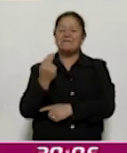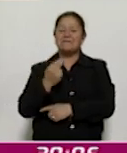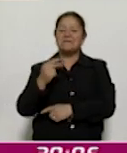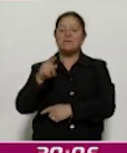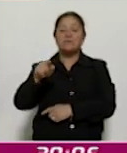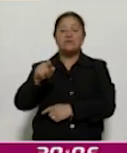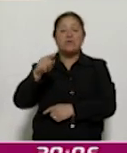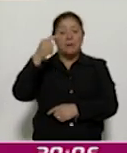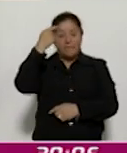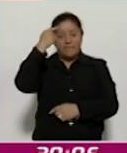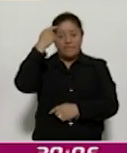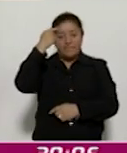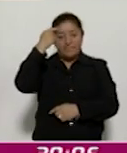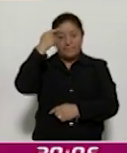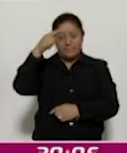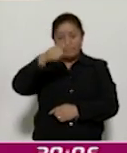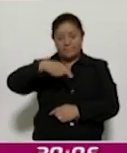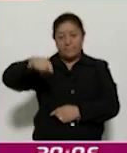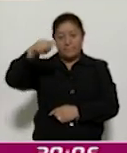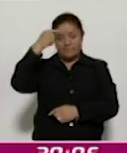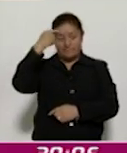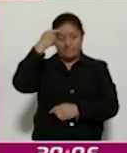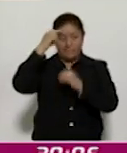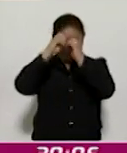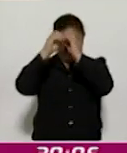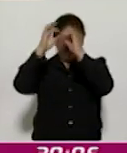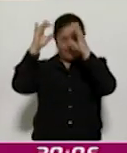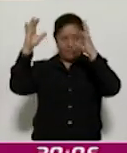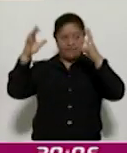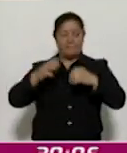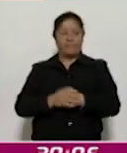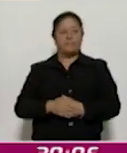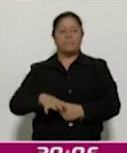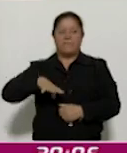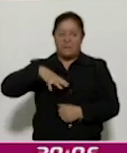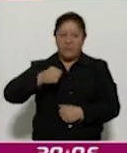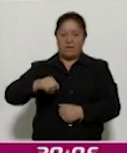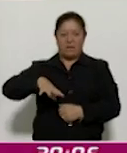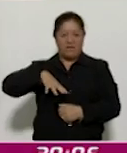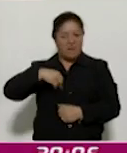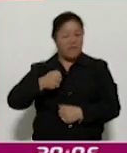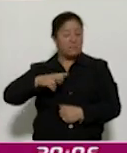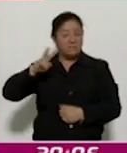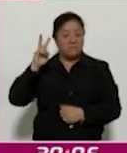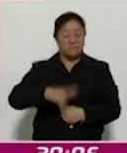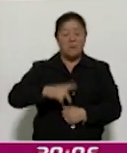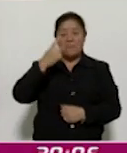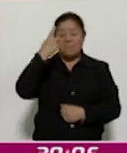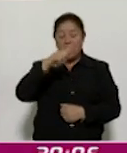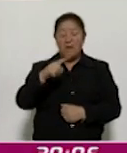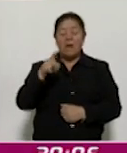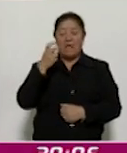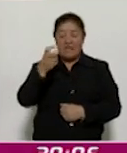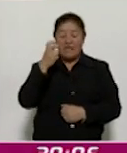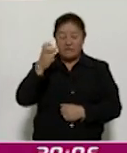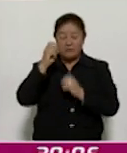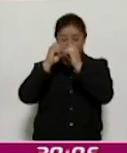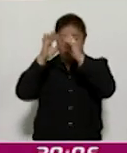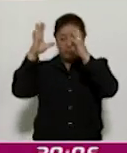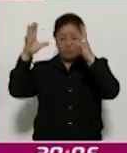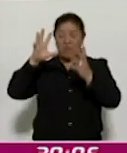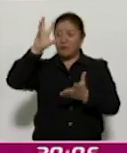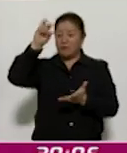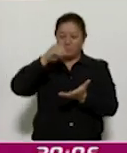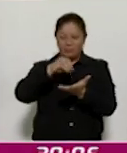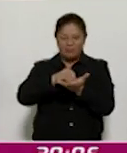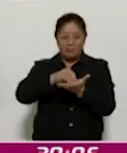atrevan a soñar en grande y a trabajar arduamente para convertir esos sueños en